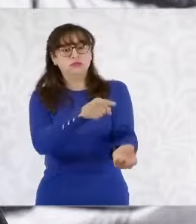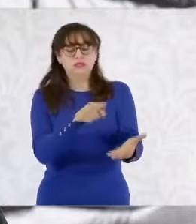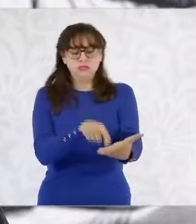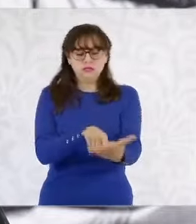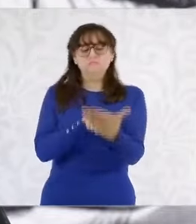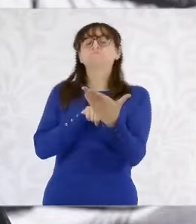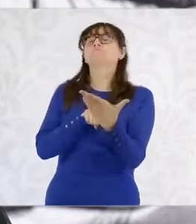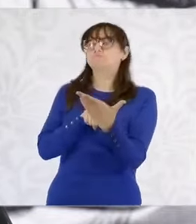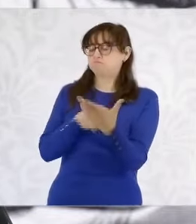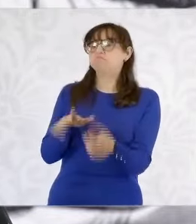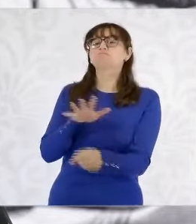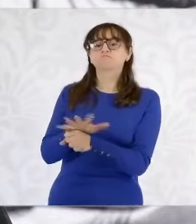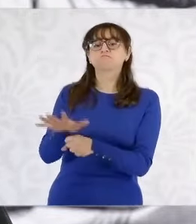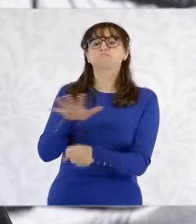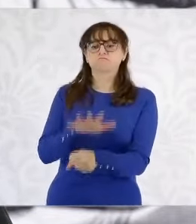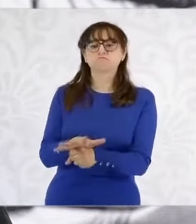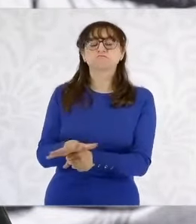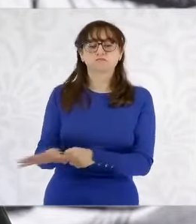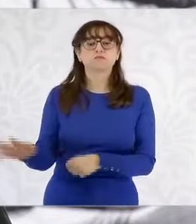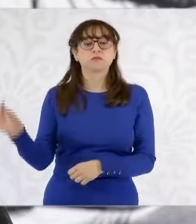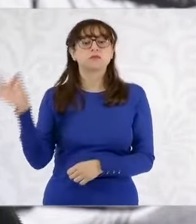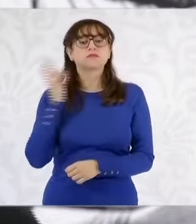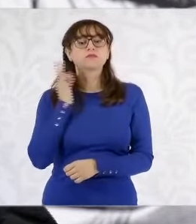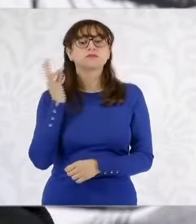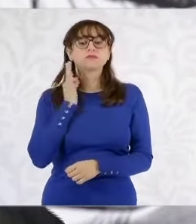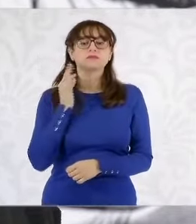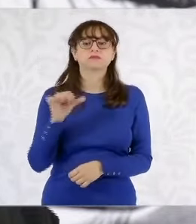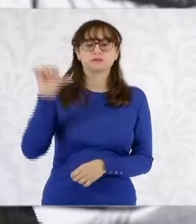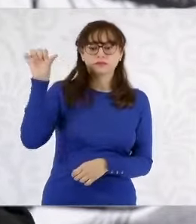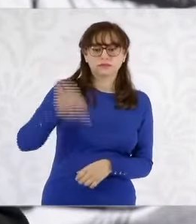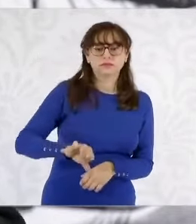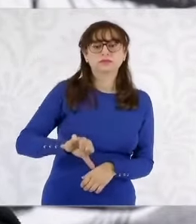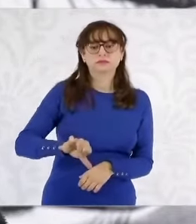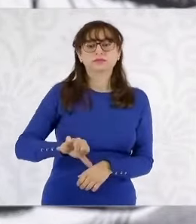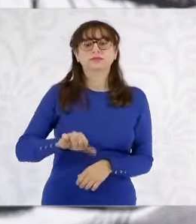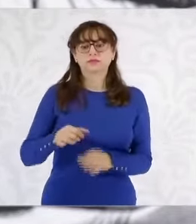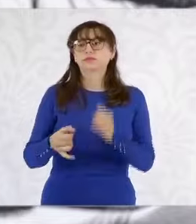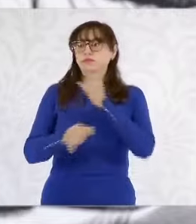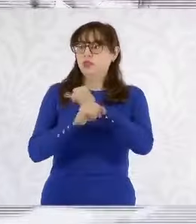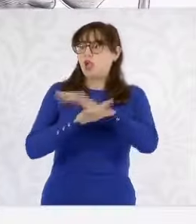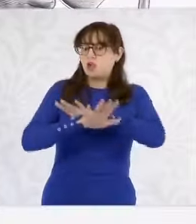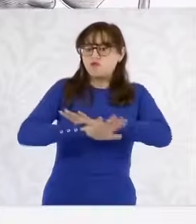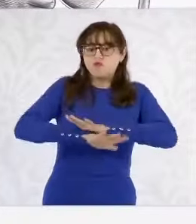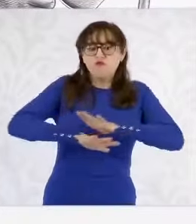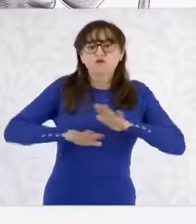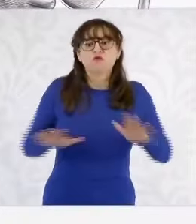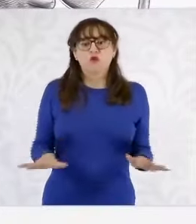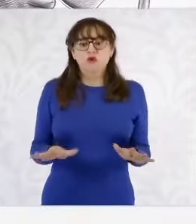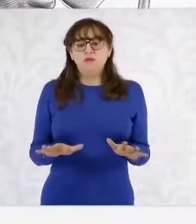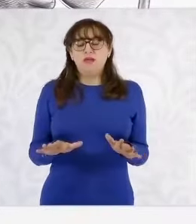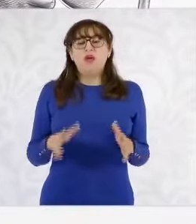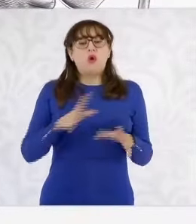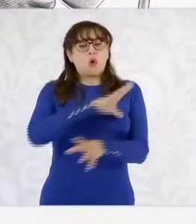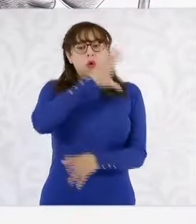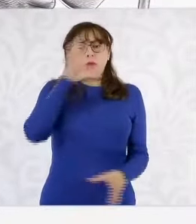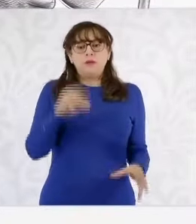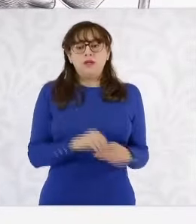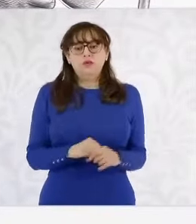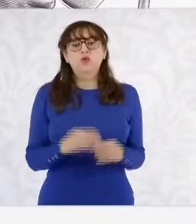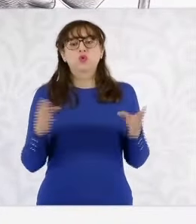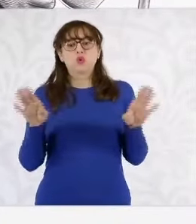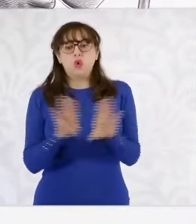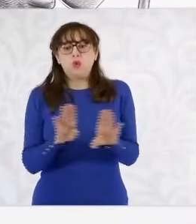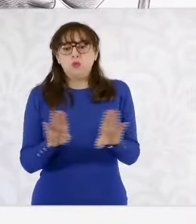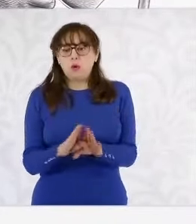fiscalía va a dar un informe completo de lo que dijo el juez y de lo que se le contestó y de la manera